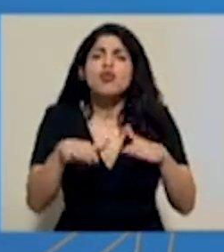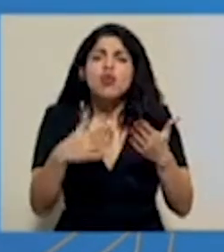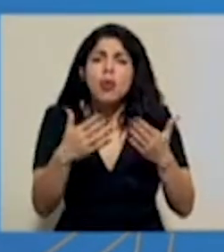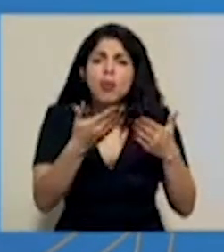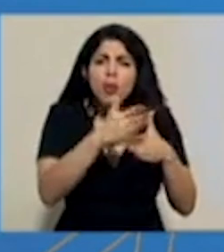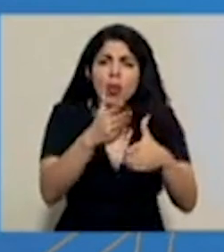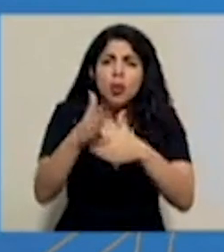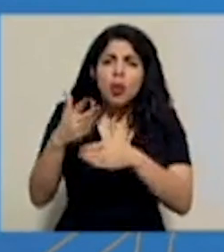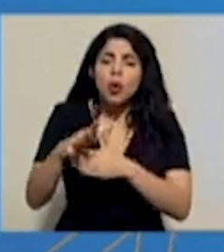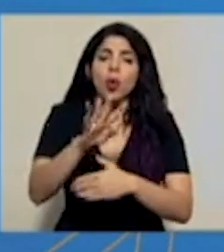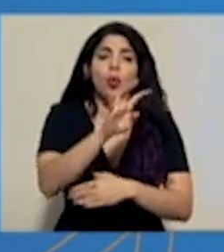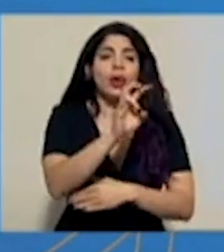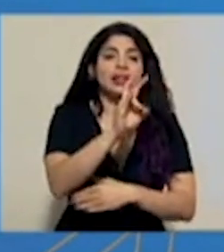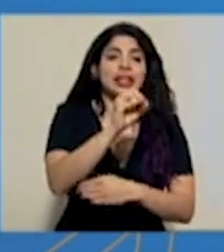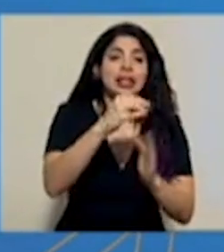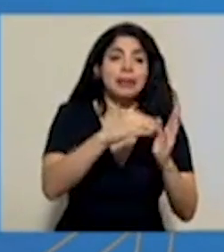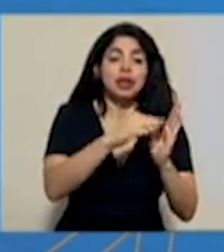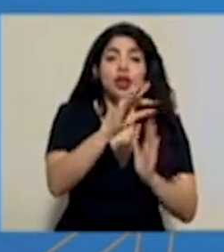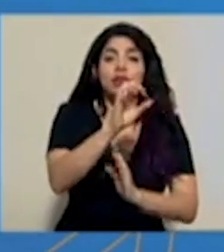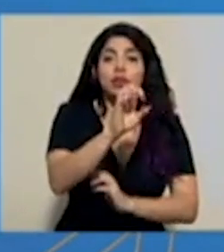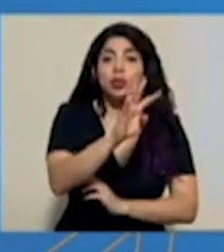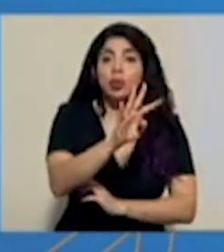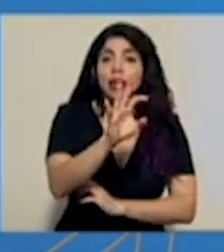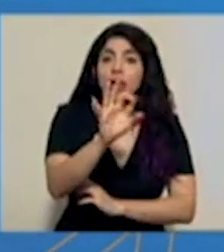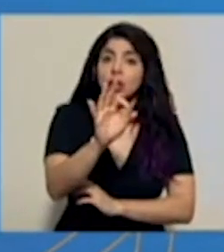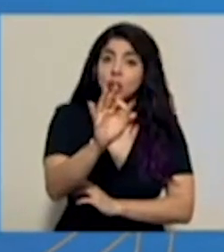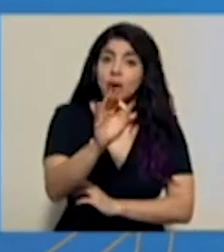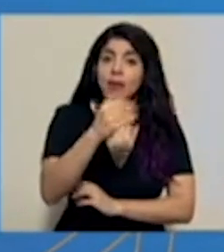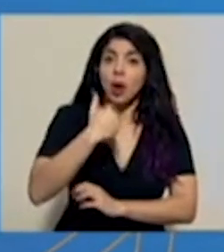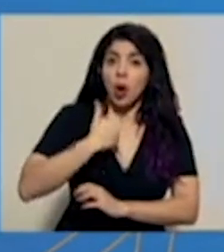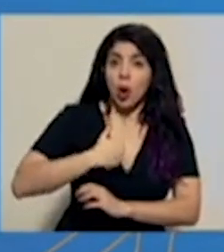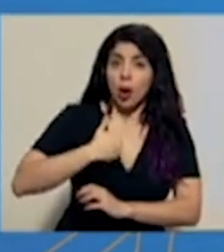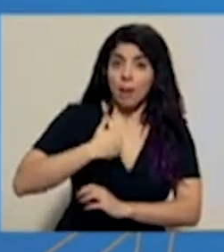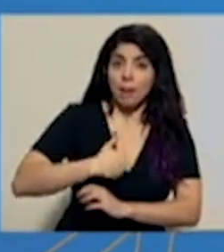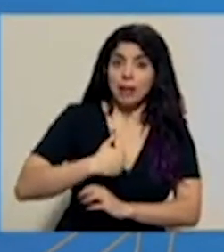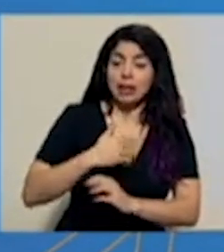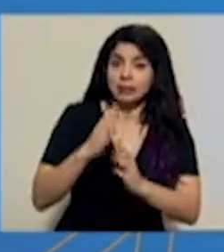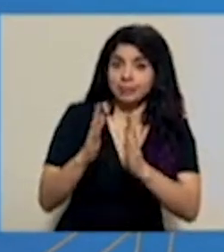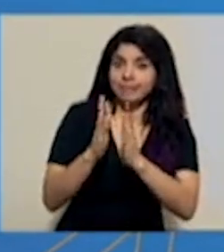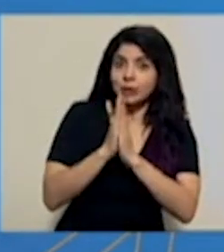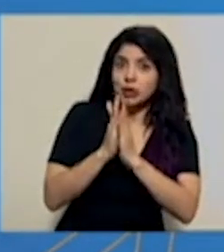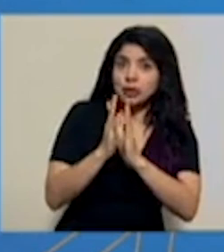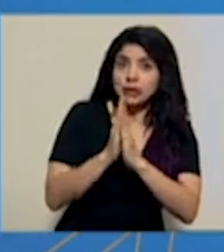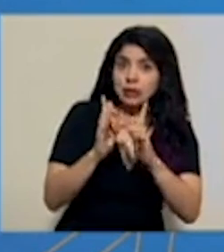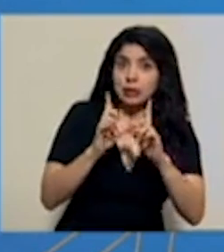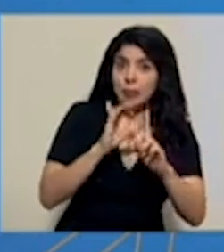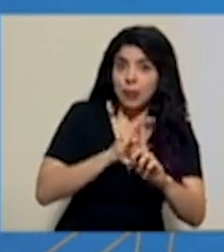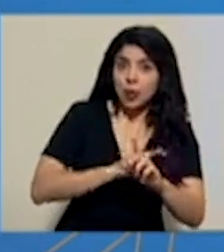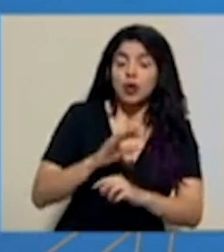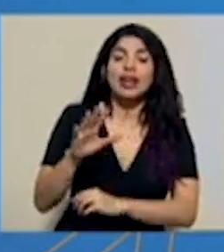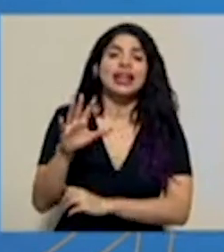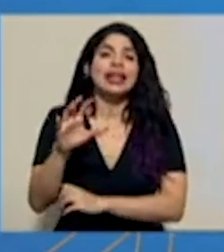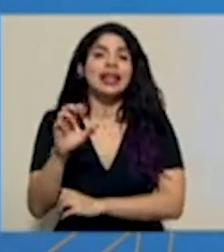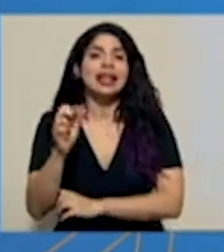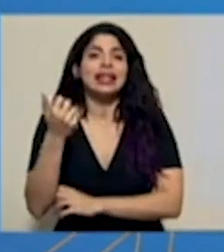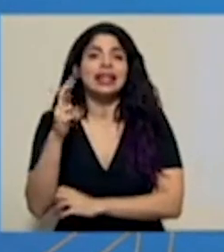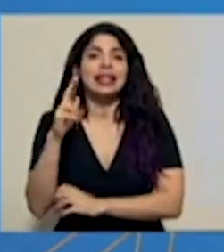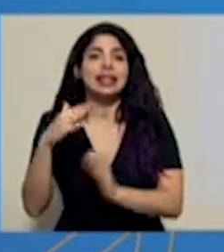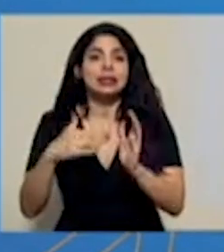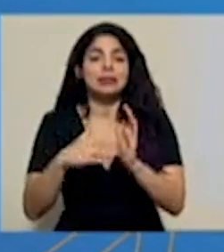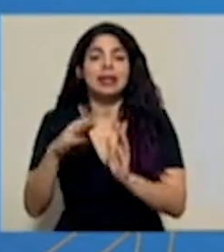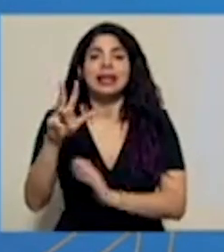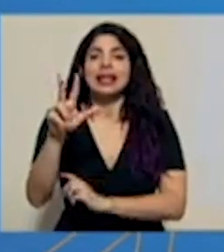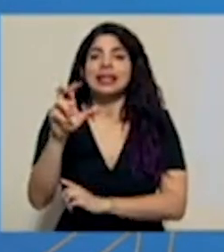470 mil 949 hombres que han hecho la solicitud del bono y 513 mil